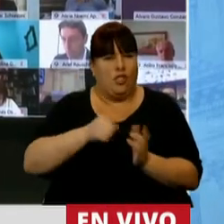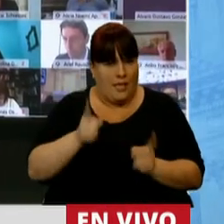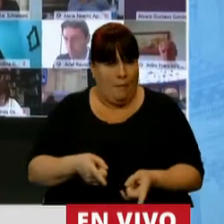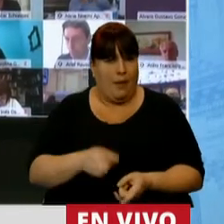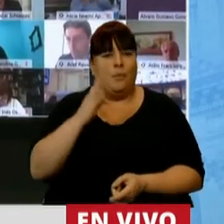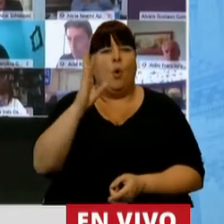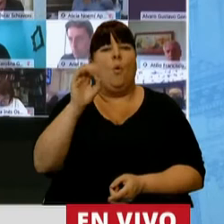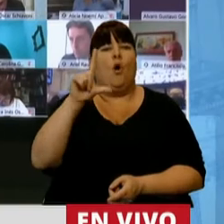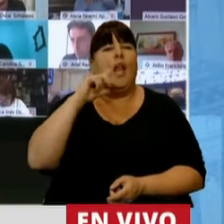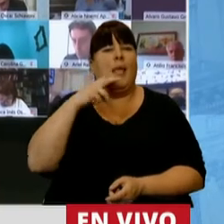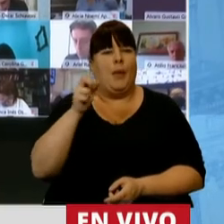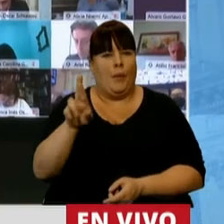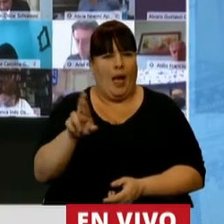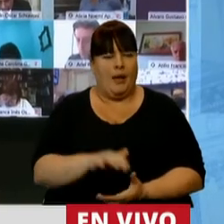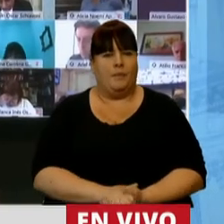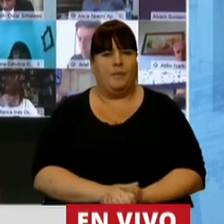en Bolívar.